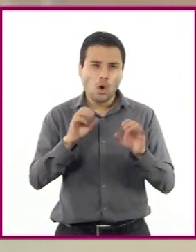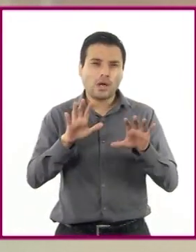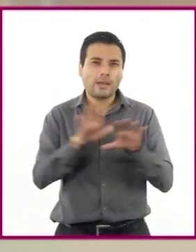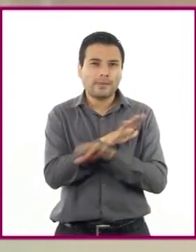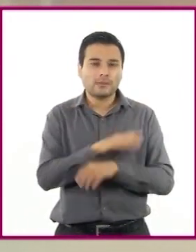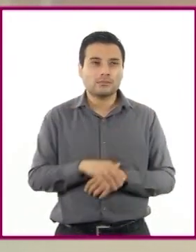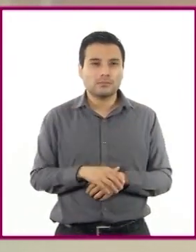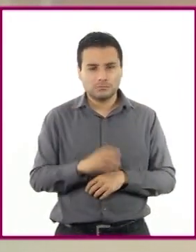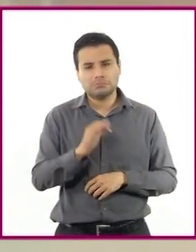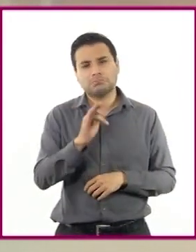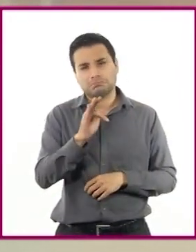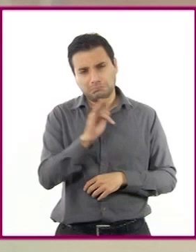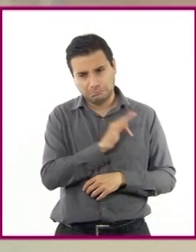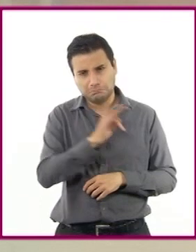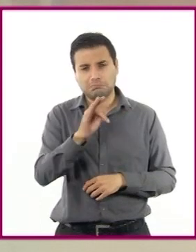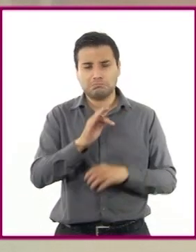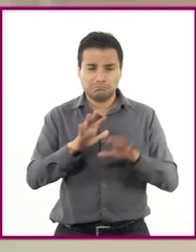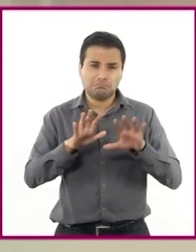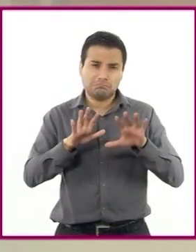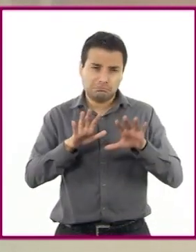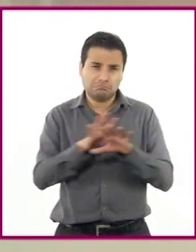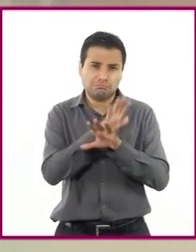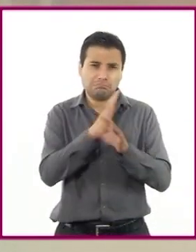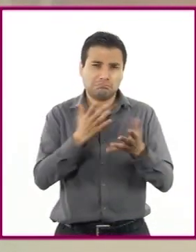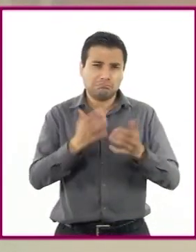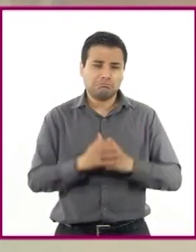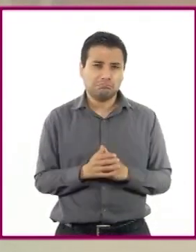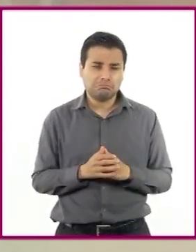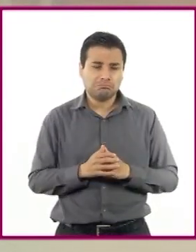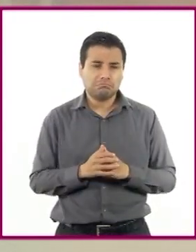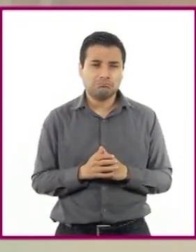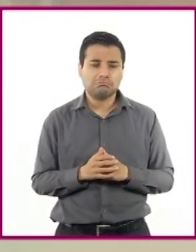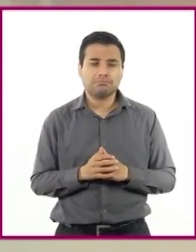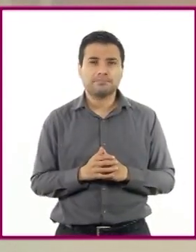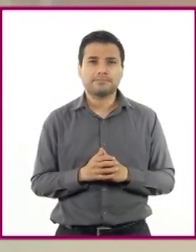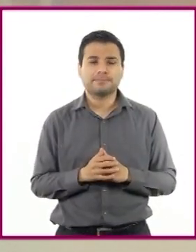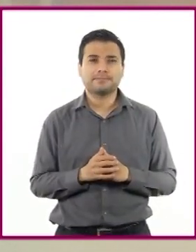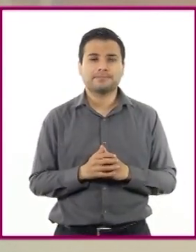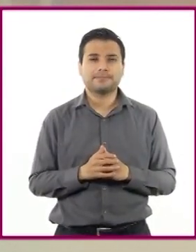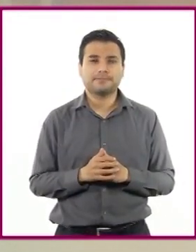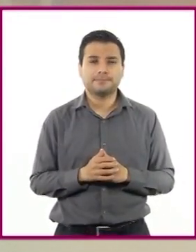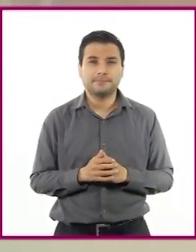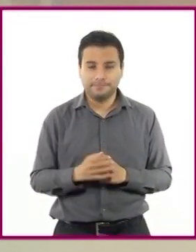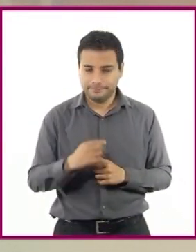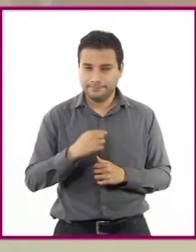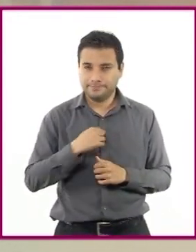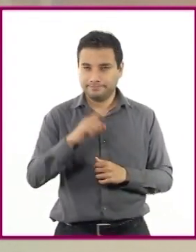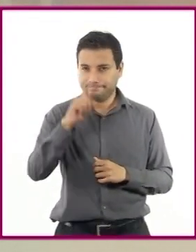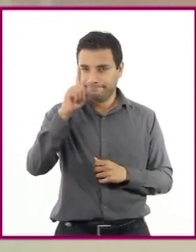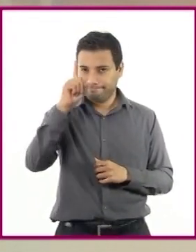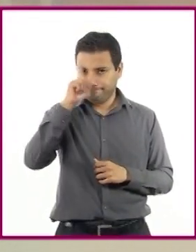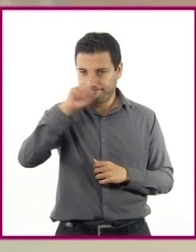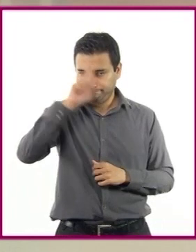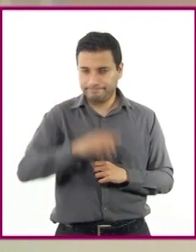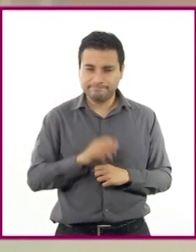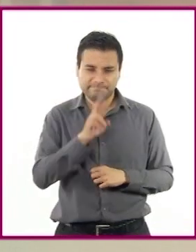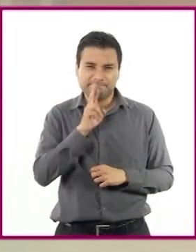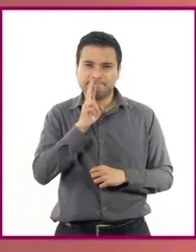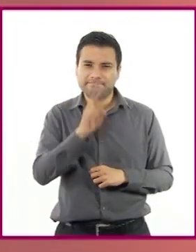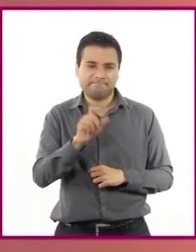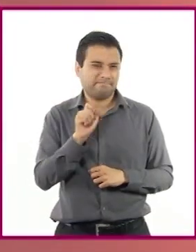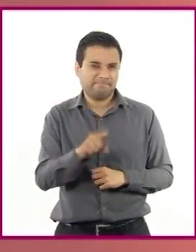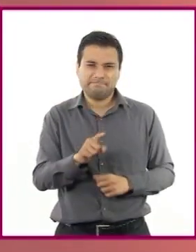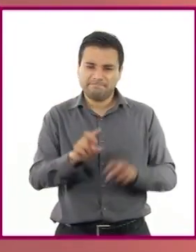Se puede modificar indicando que es una adaptación al cuento, aunque le sugiero utilizar el mismo nombre